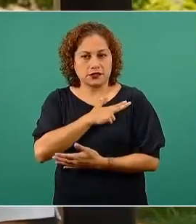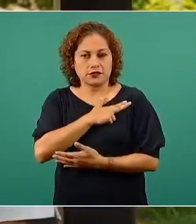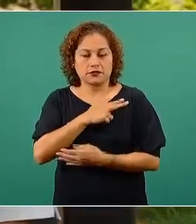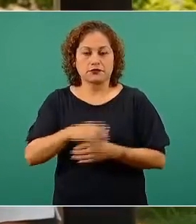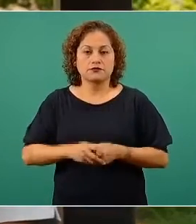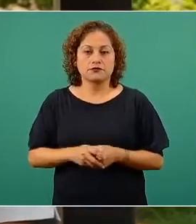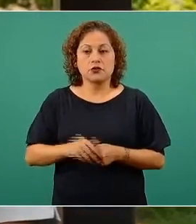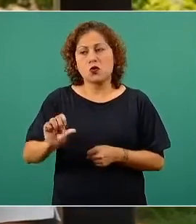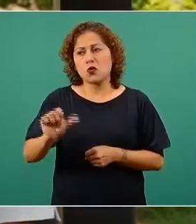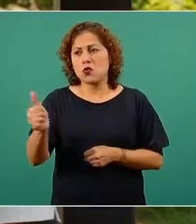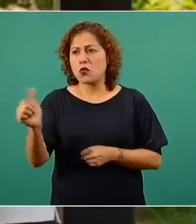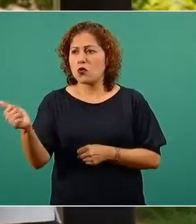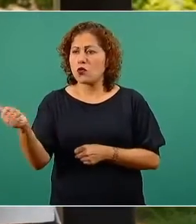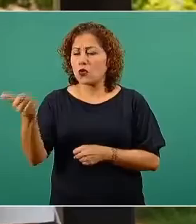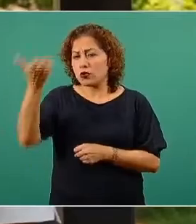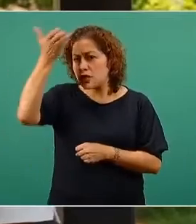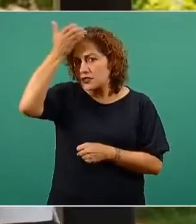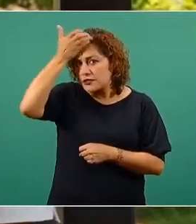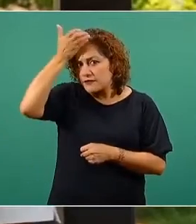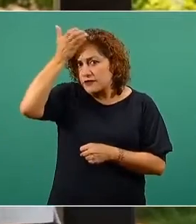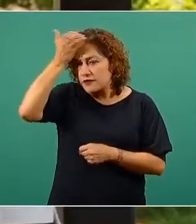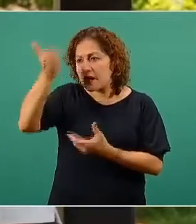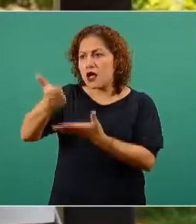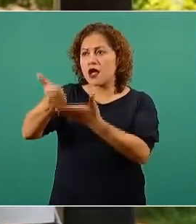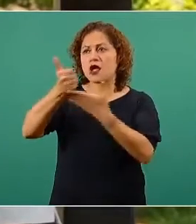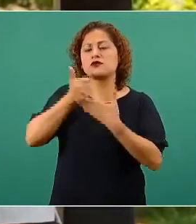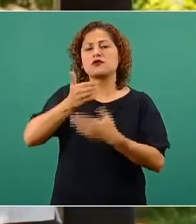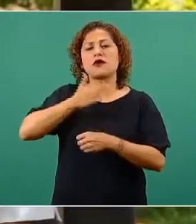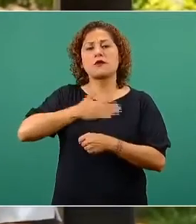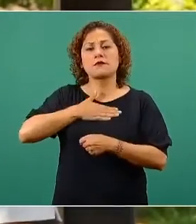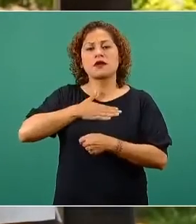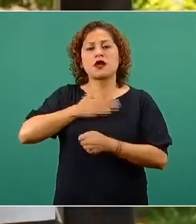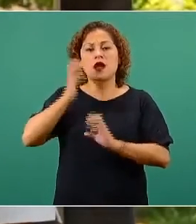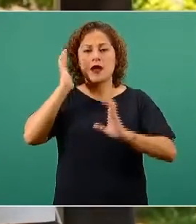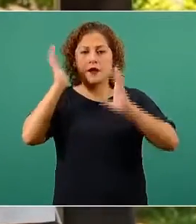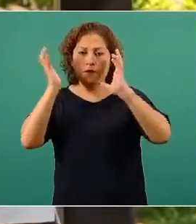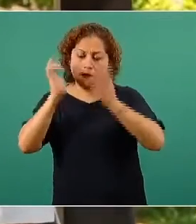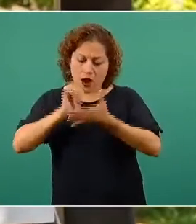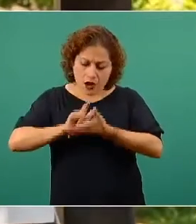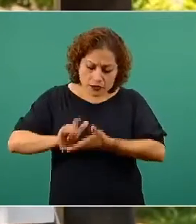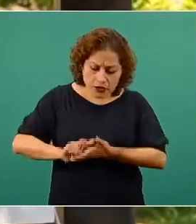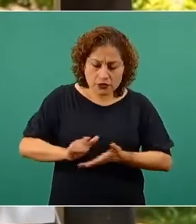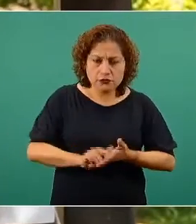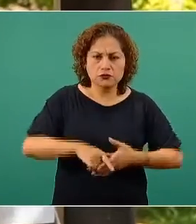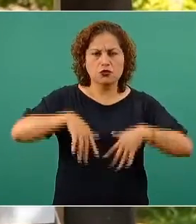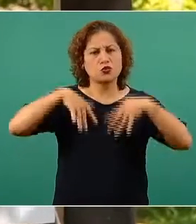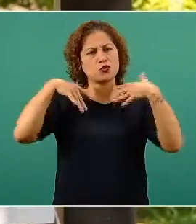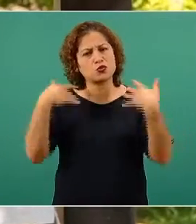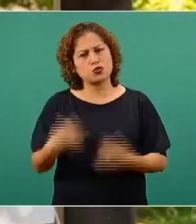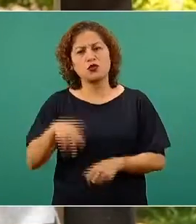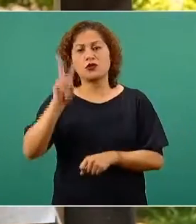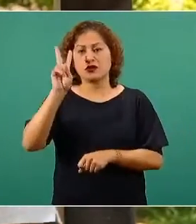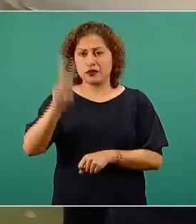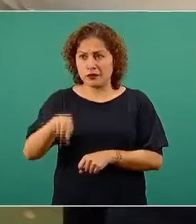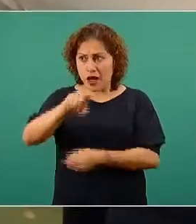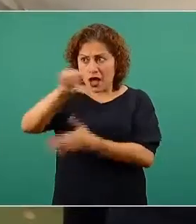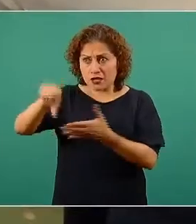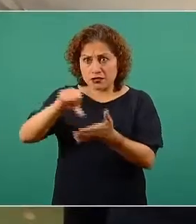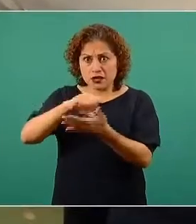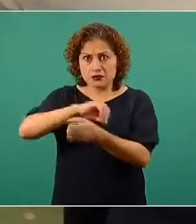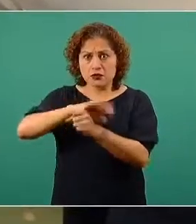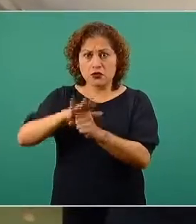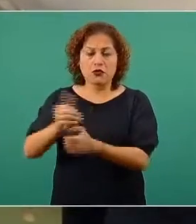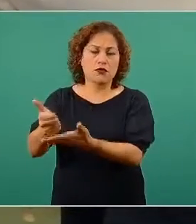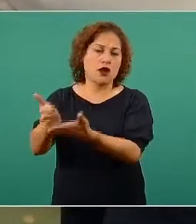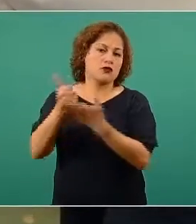Llegaban otras enfermeras para bañarme. Entonces, fue mucho apoyo por parte del centro COVID. Ya me